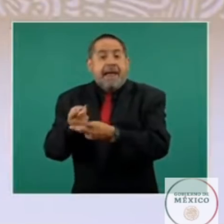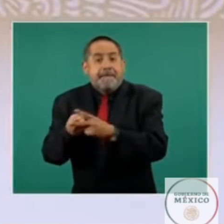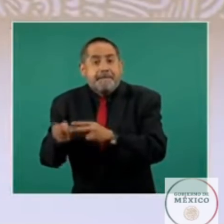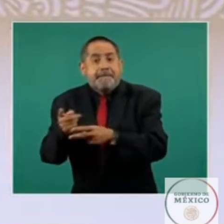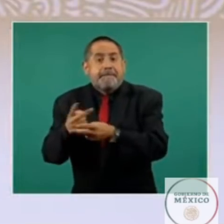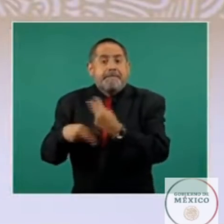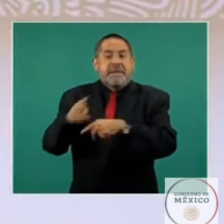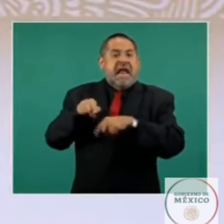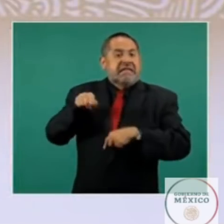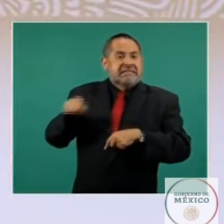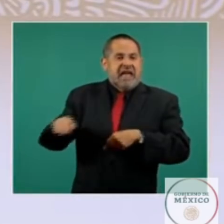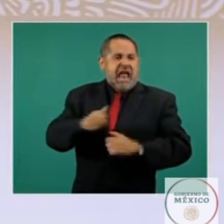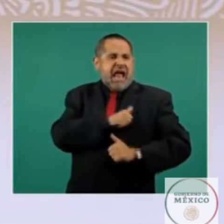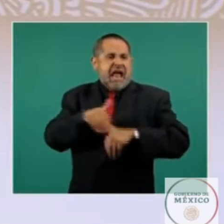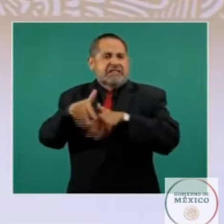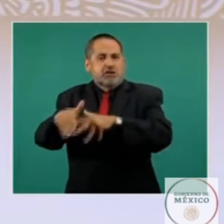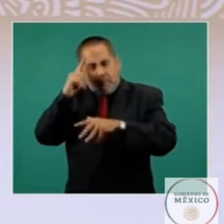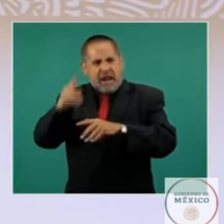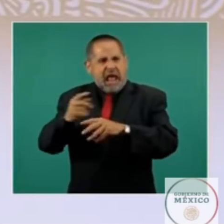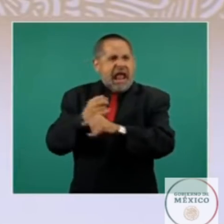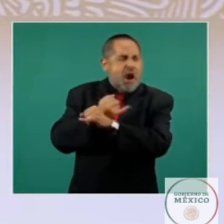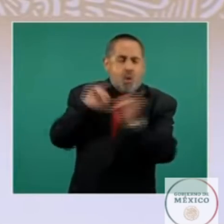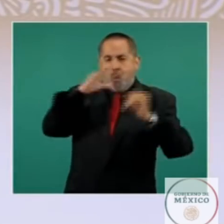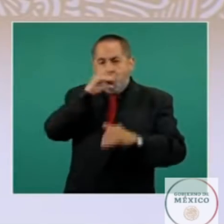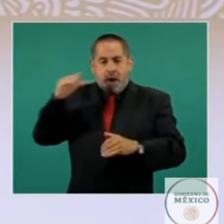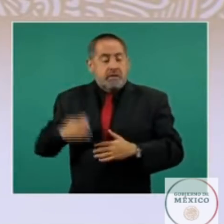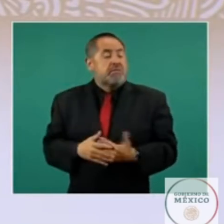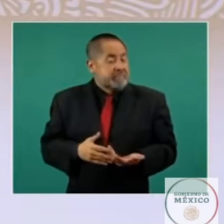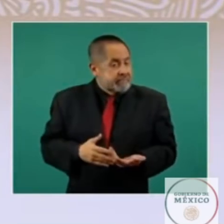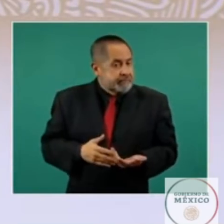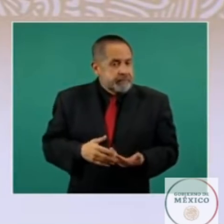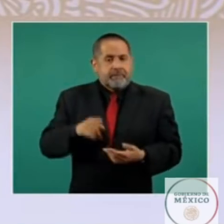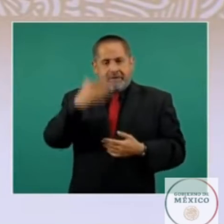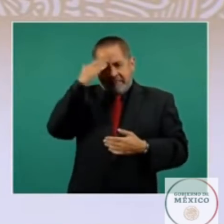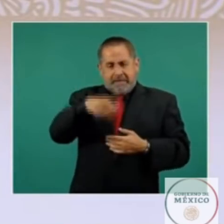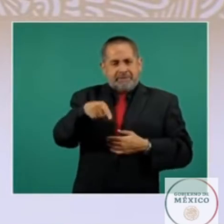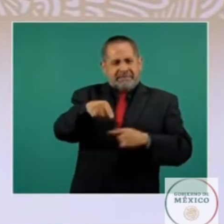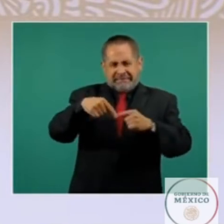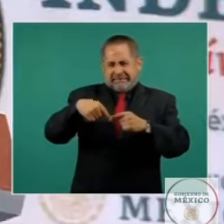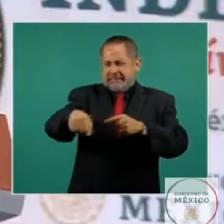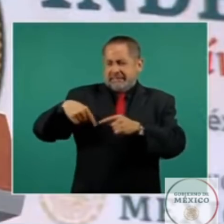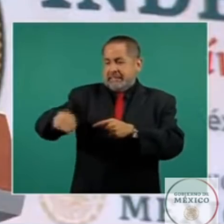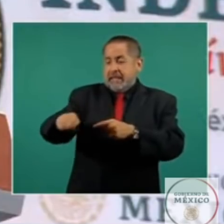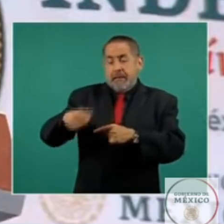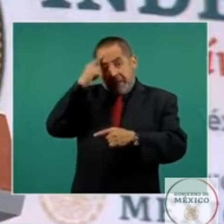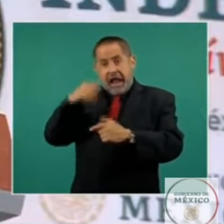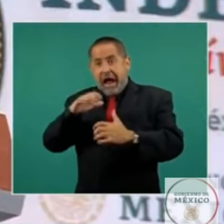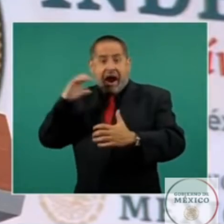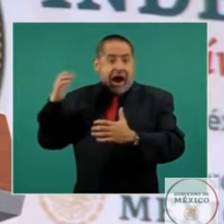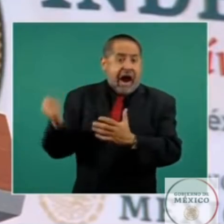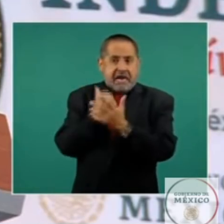venía a libertar a Cuba tampoco olvidamos que a sólo unos meses del histórico triunfo de la revolución en